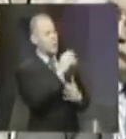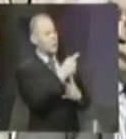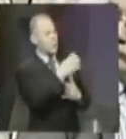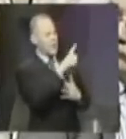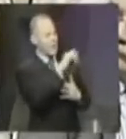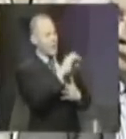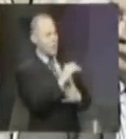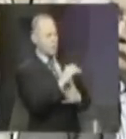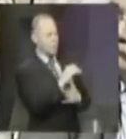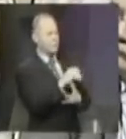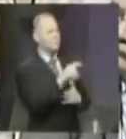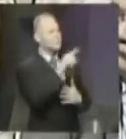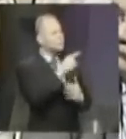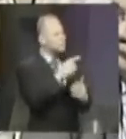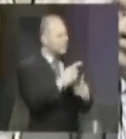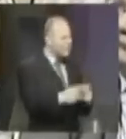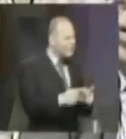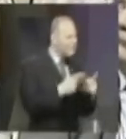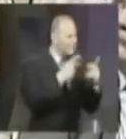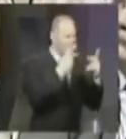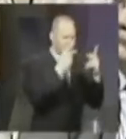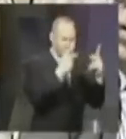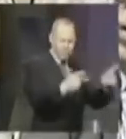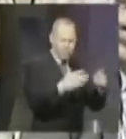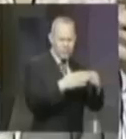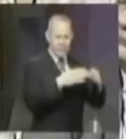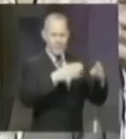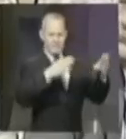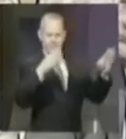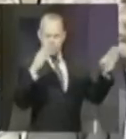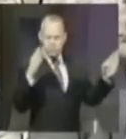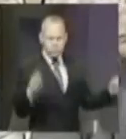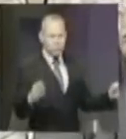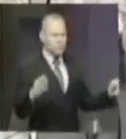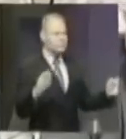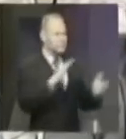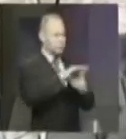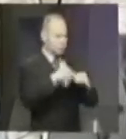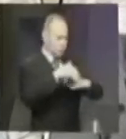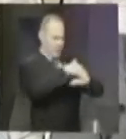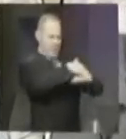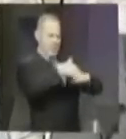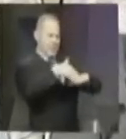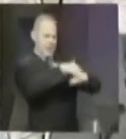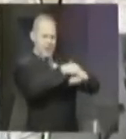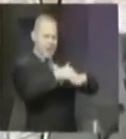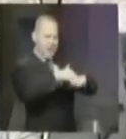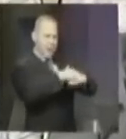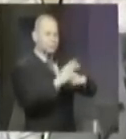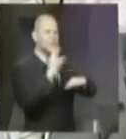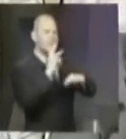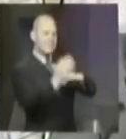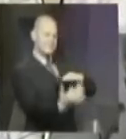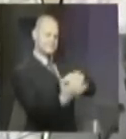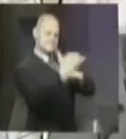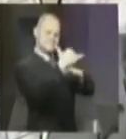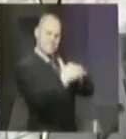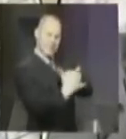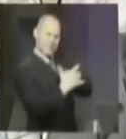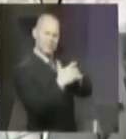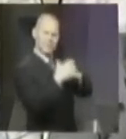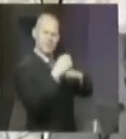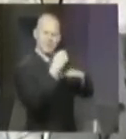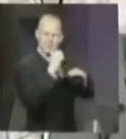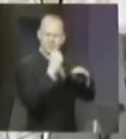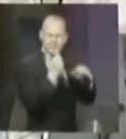Figueroa. Usted propone una apertura total de toda la costa, ¿no? El Frente Marítimo. ¿Pudiéramos entender